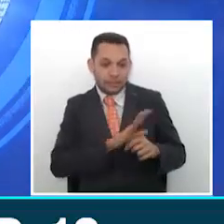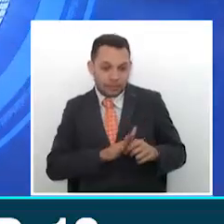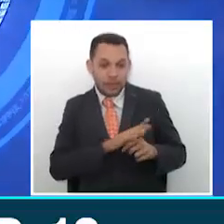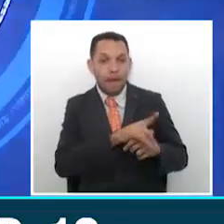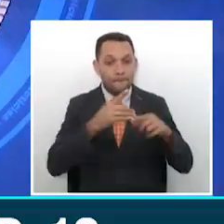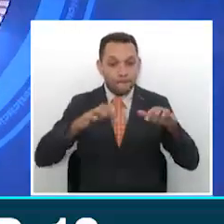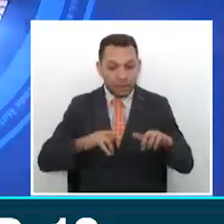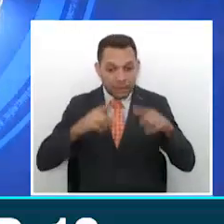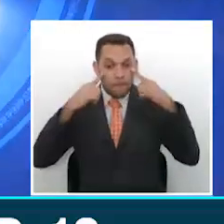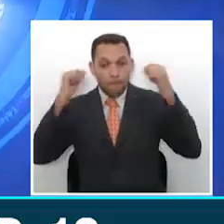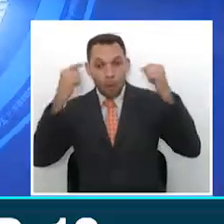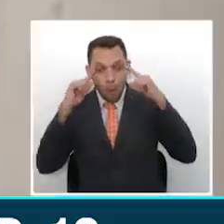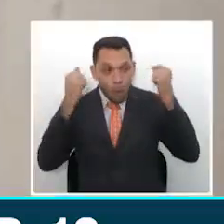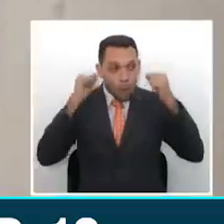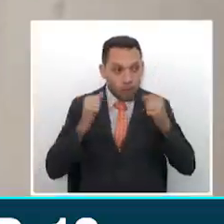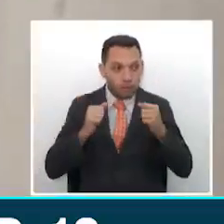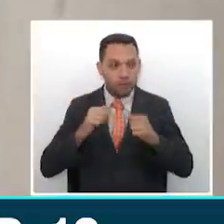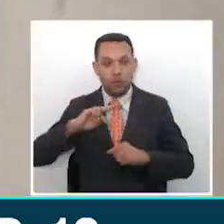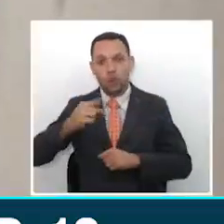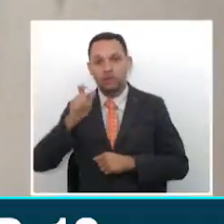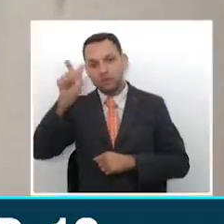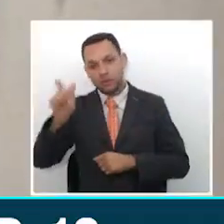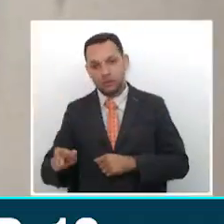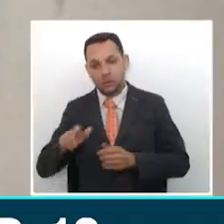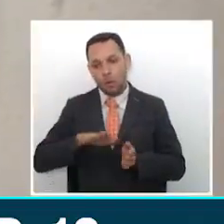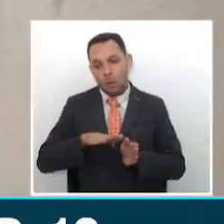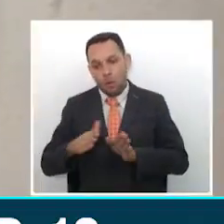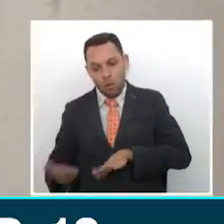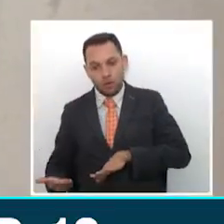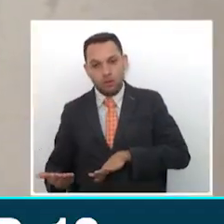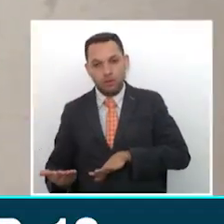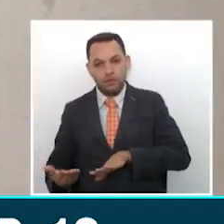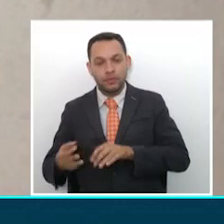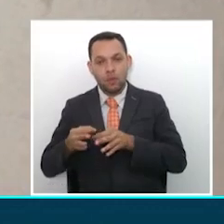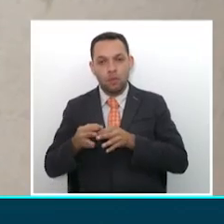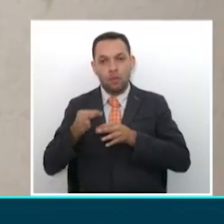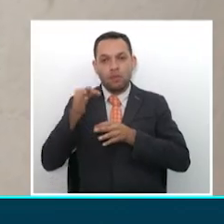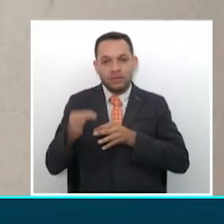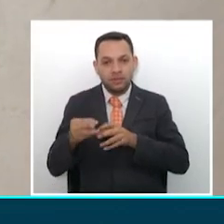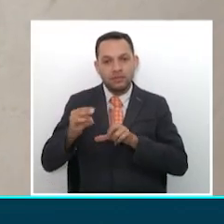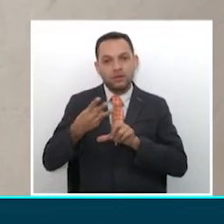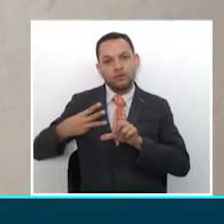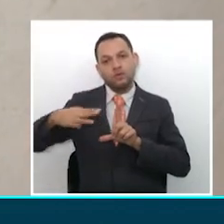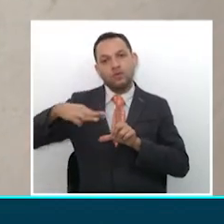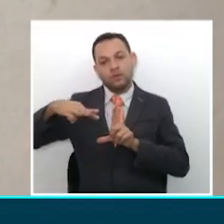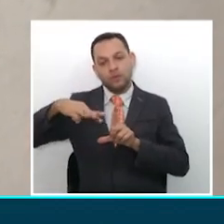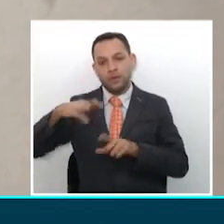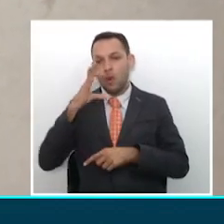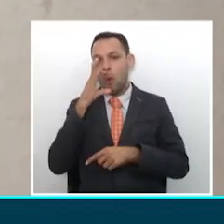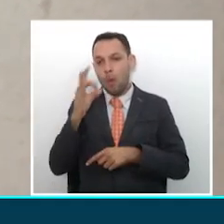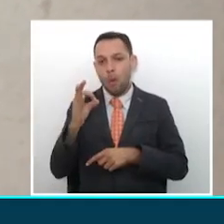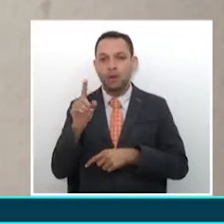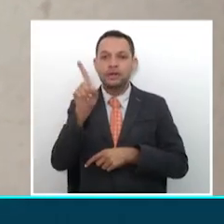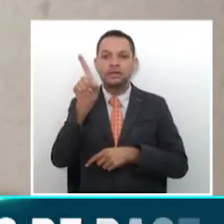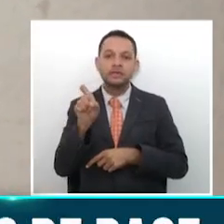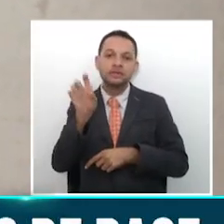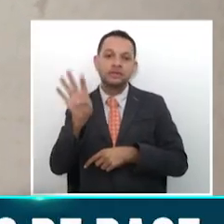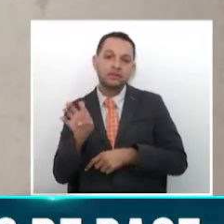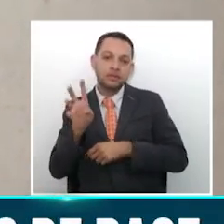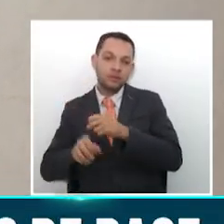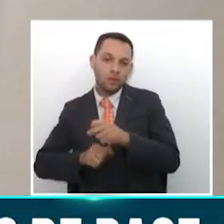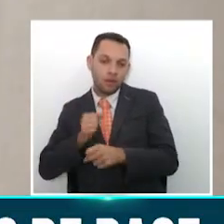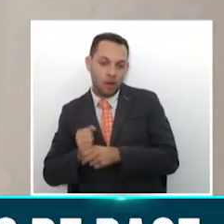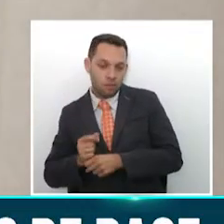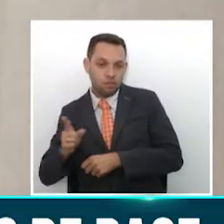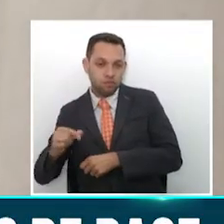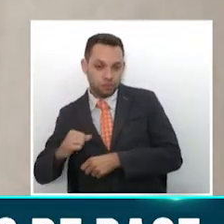preocupación. Tenemos otro paciente fallecido en el municipio de Dos Quebradas. Un señor de 69 años de edad